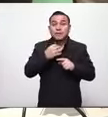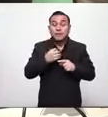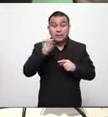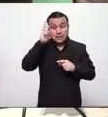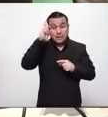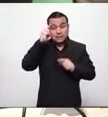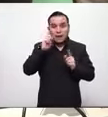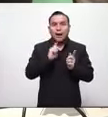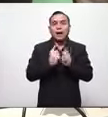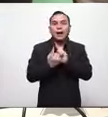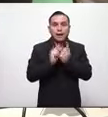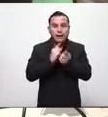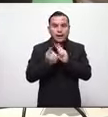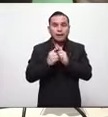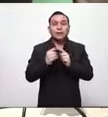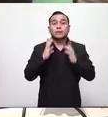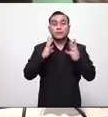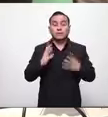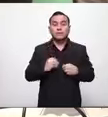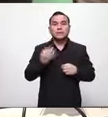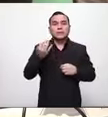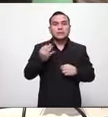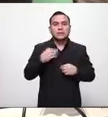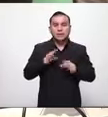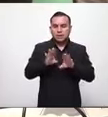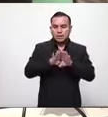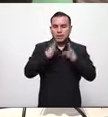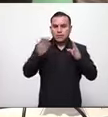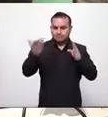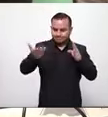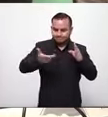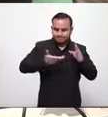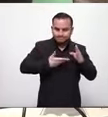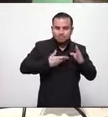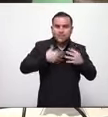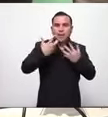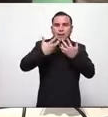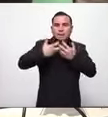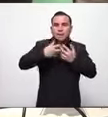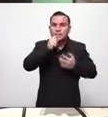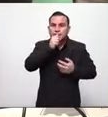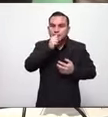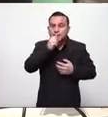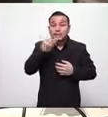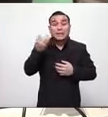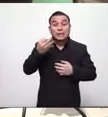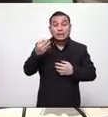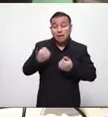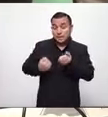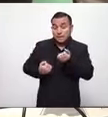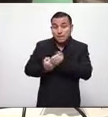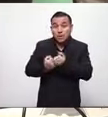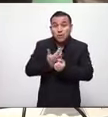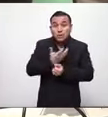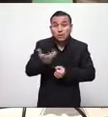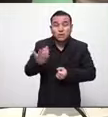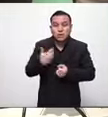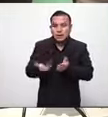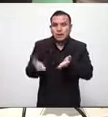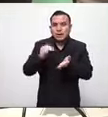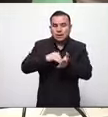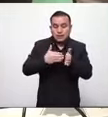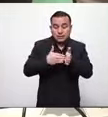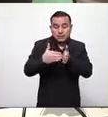la actitud el gobierno siempre tiene que estar abierto a trabajar con la empresa privada porque va a ser muy necesario nuestro apoyo para la reactivación